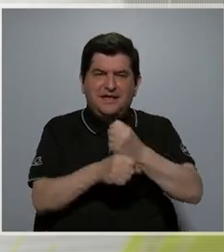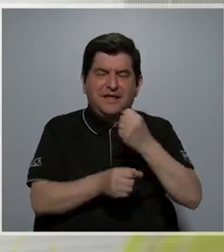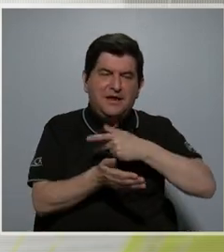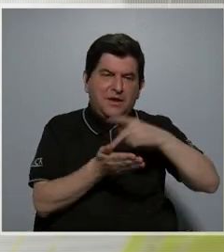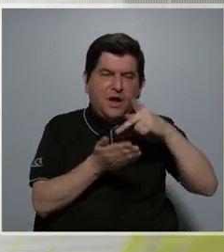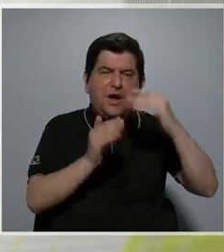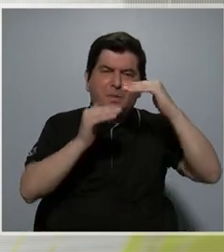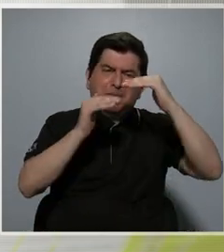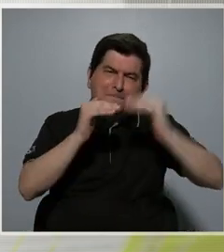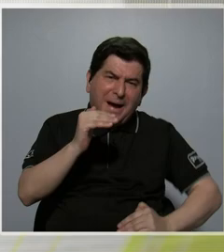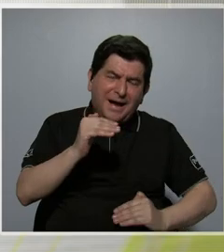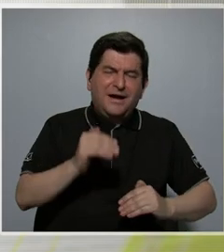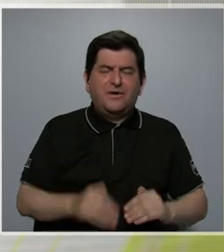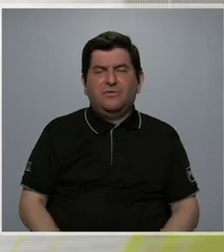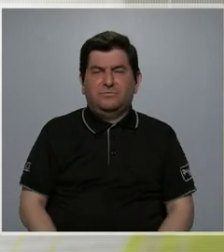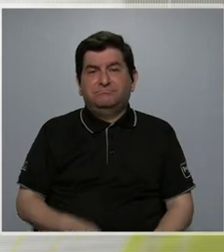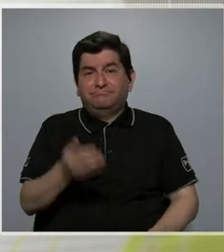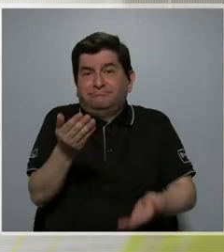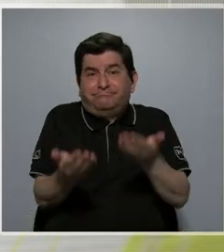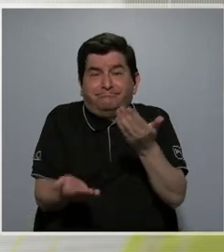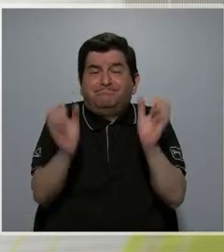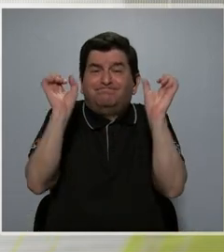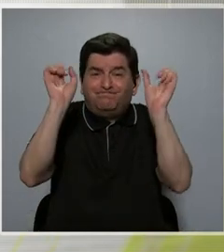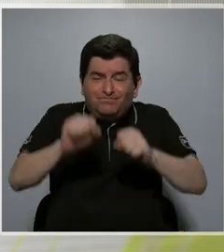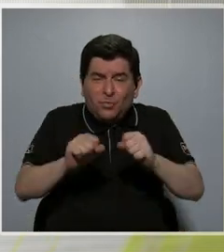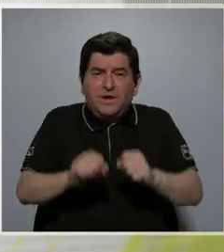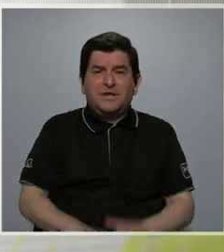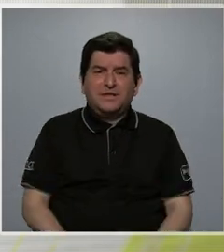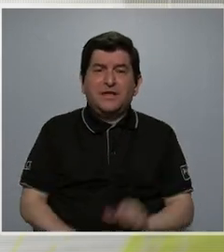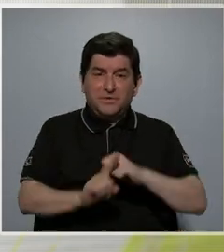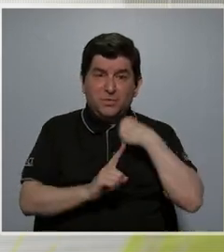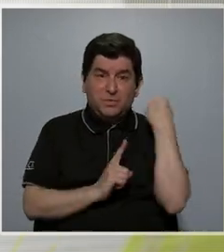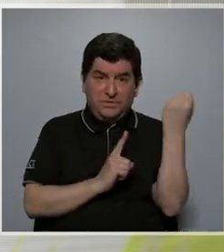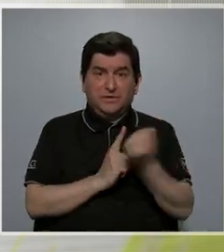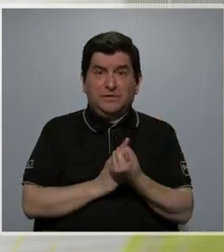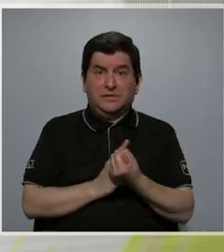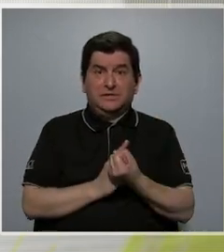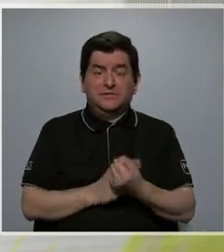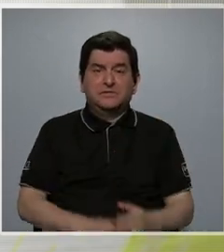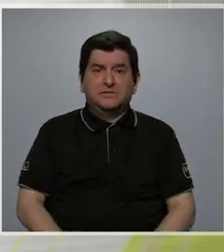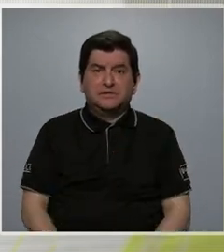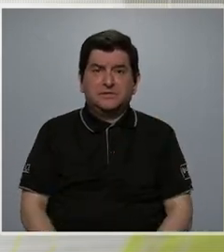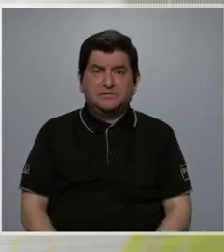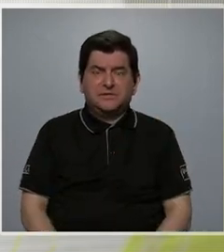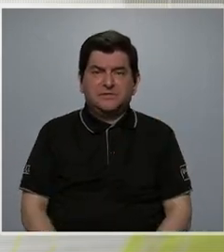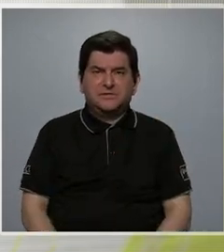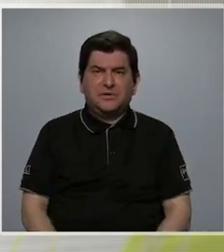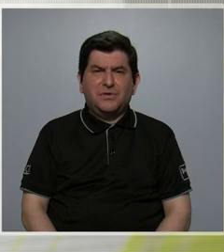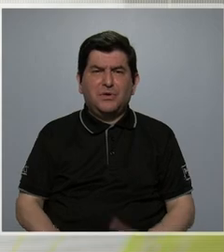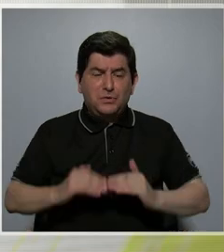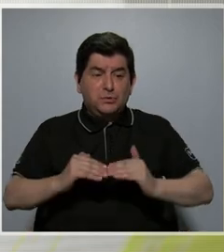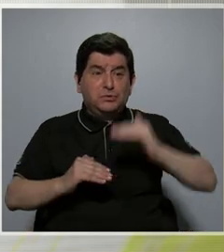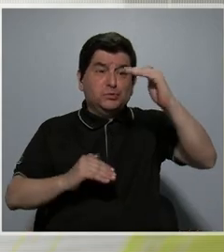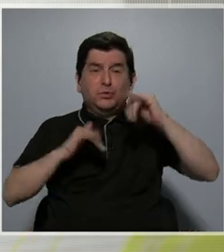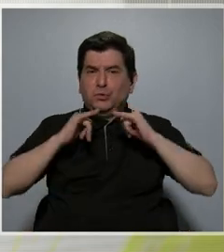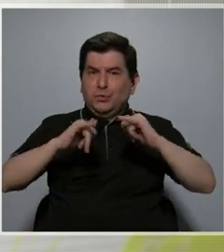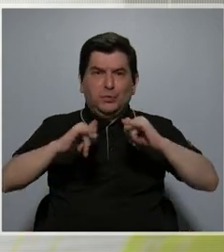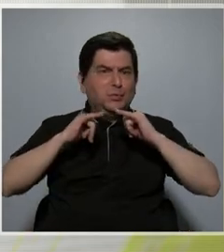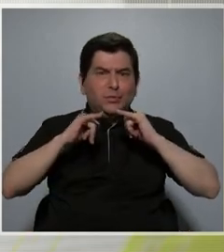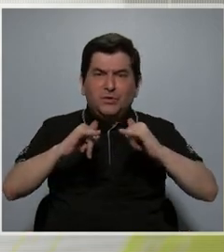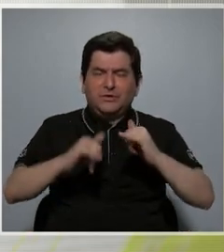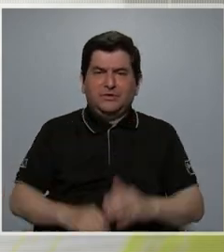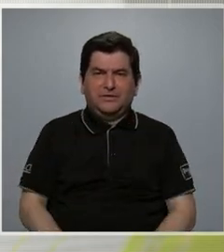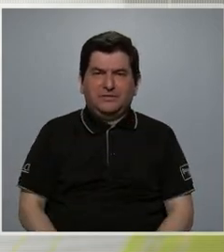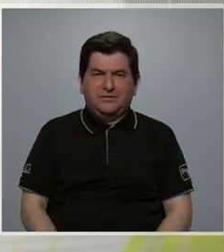salarios más bajos, etc., pueden incidir también en presentar una mayor desigualdad